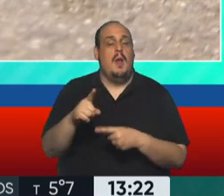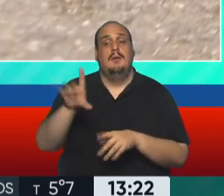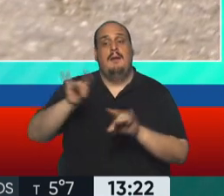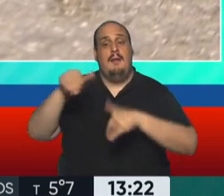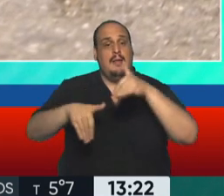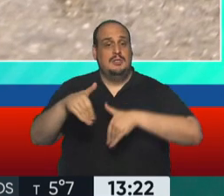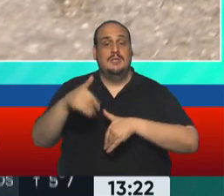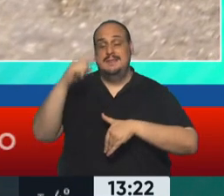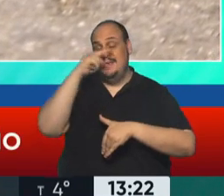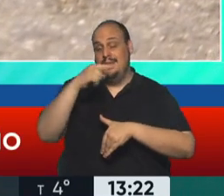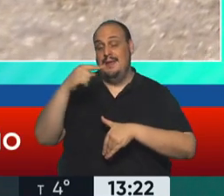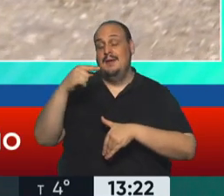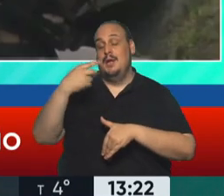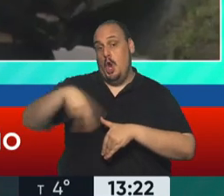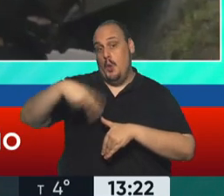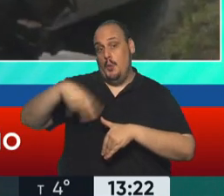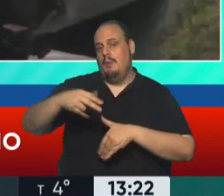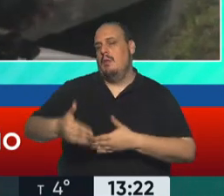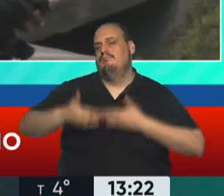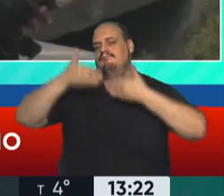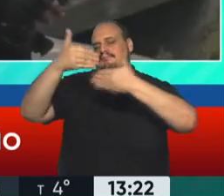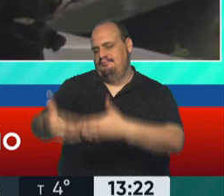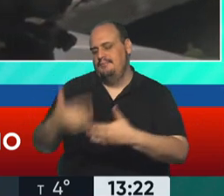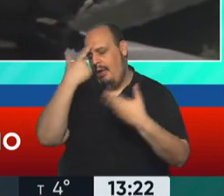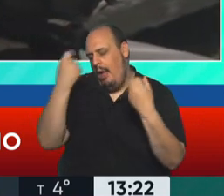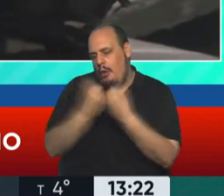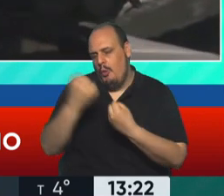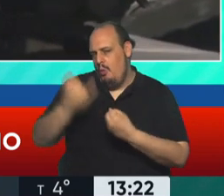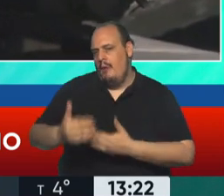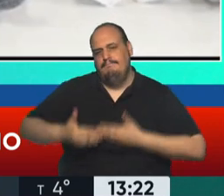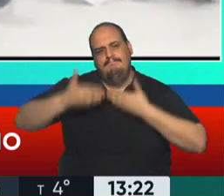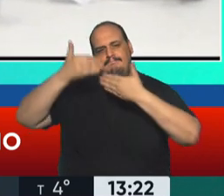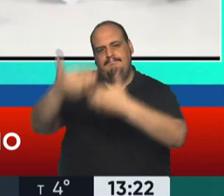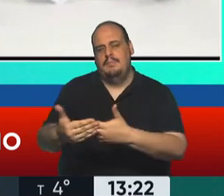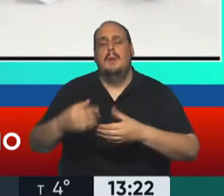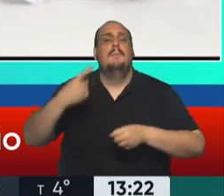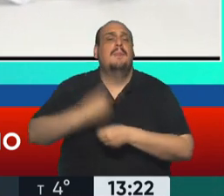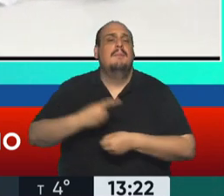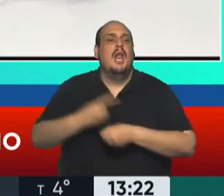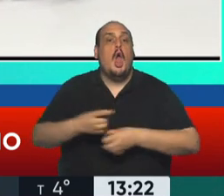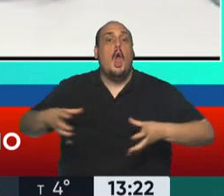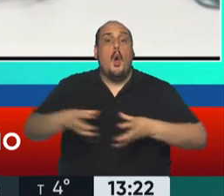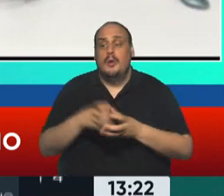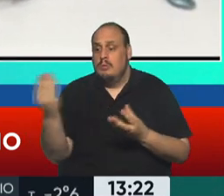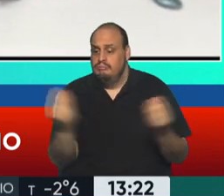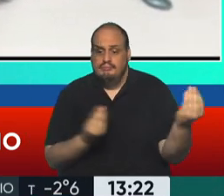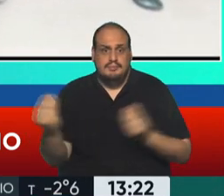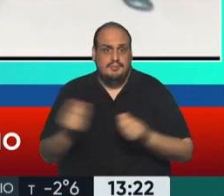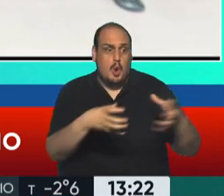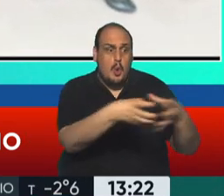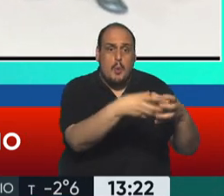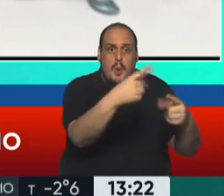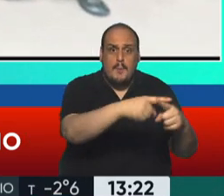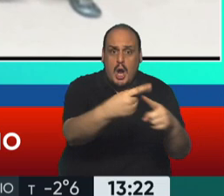noviembre. Había cierto consenso en que no se hicieran las elecciones ahora, que se formó un gobierno de unidad. Inclusive se habló de un